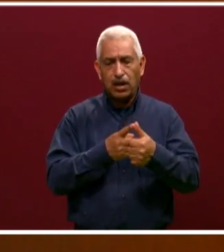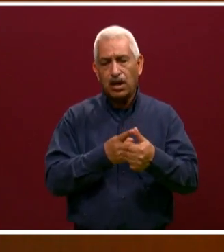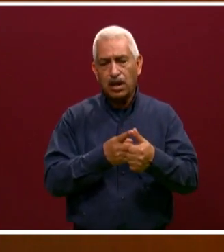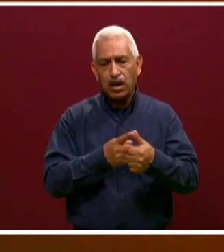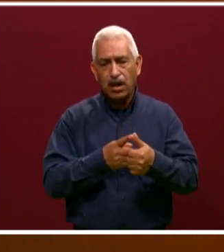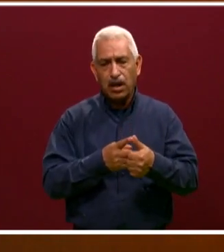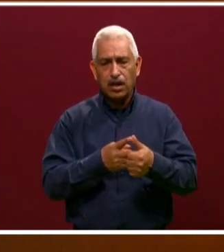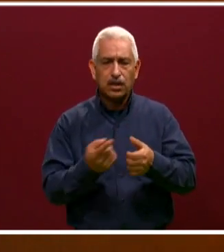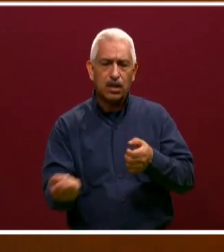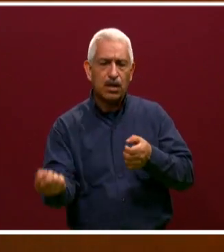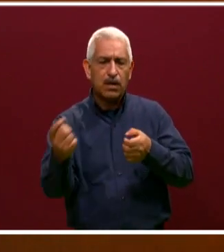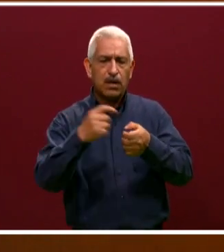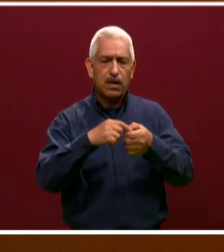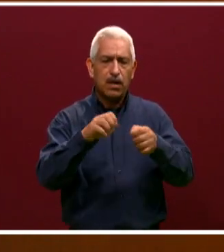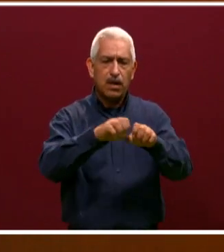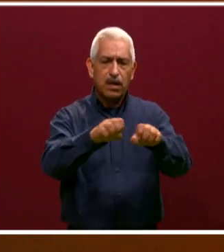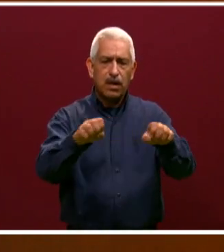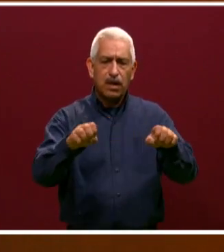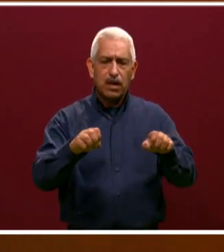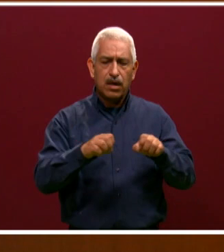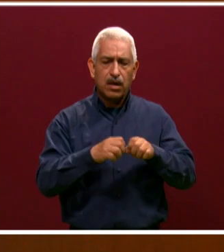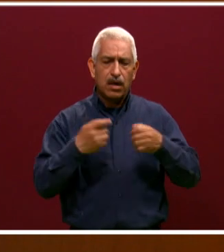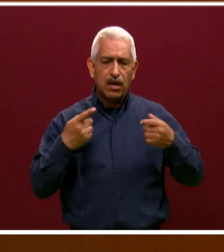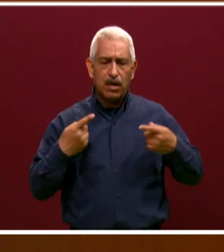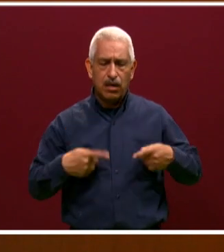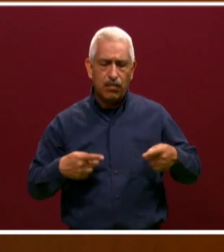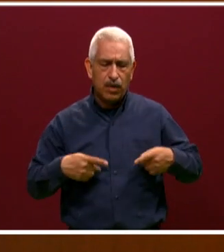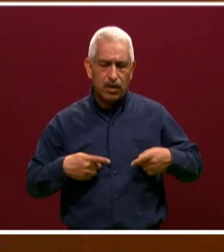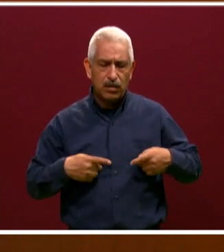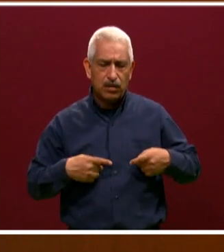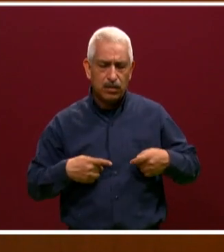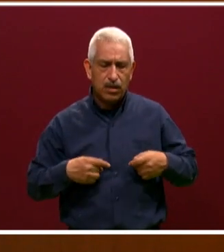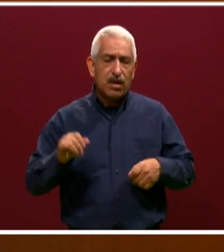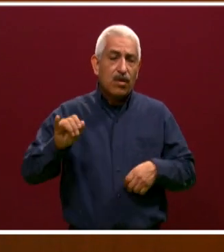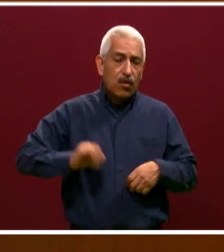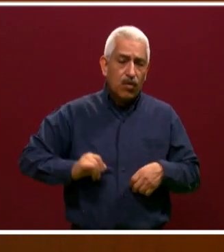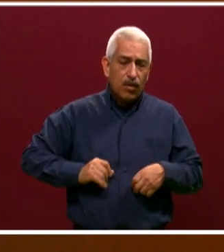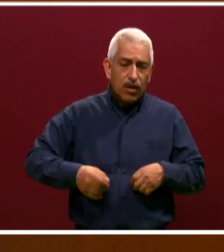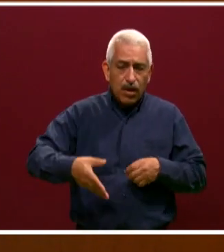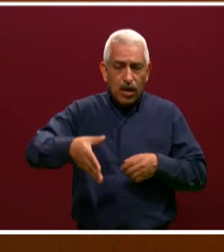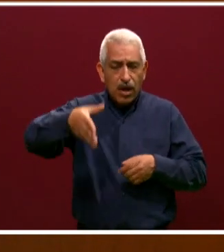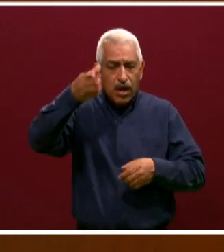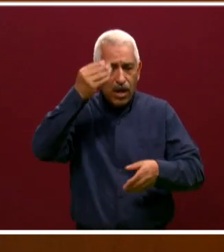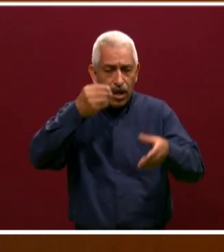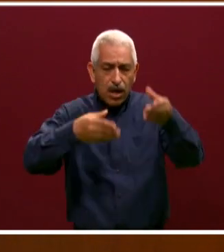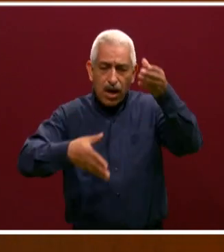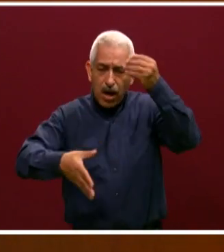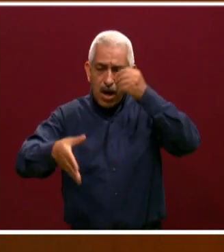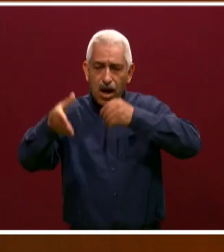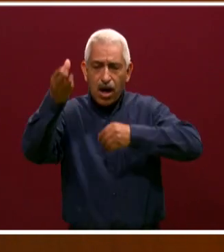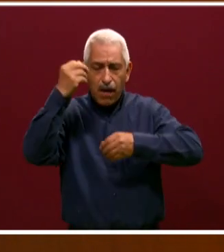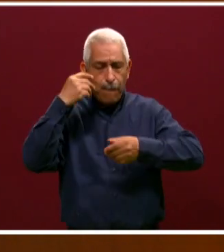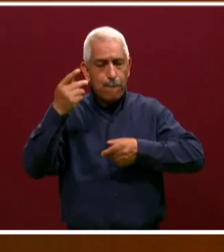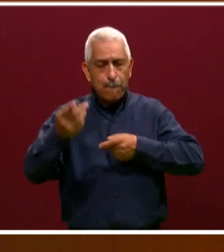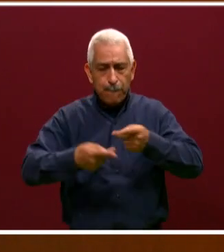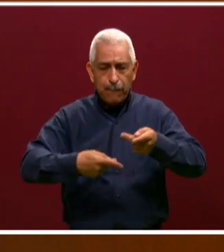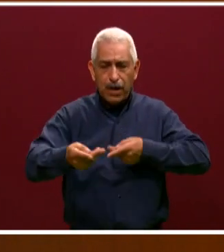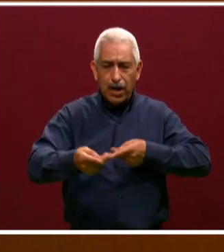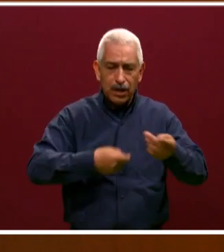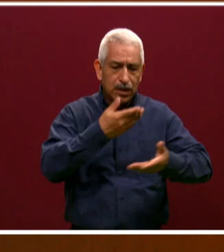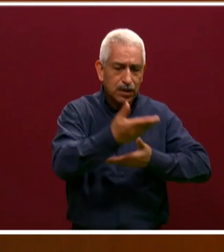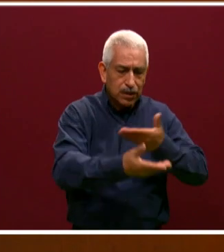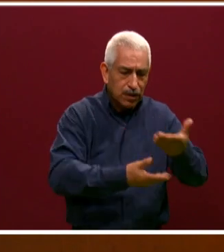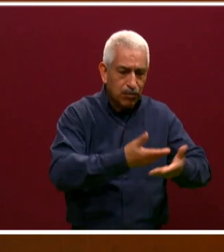pertenecer a un grupo de personas que están interesadas en el aprendizaje, que están interesadas en la participación de su